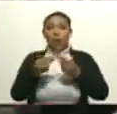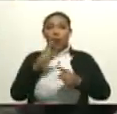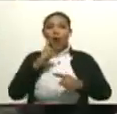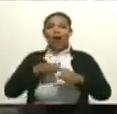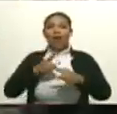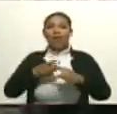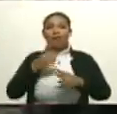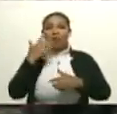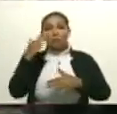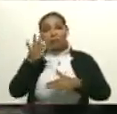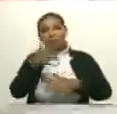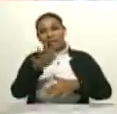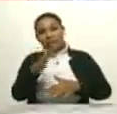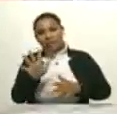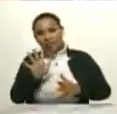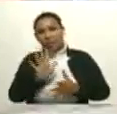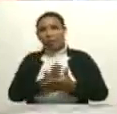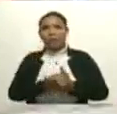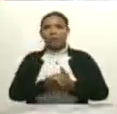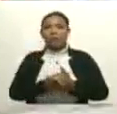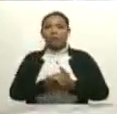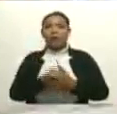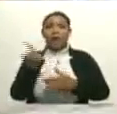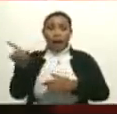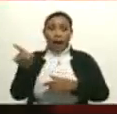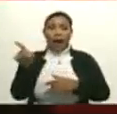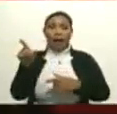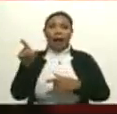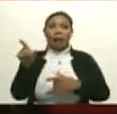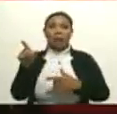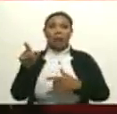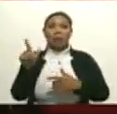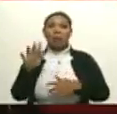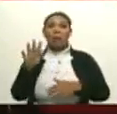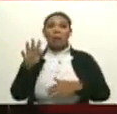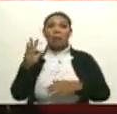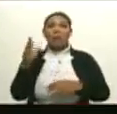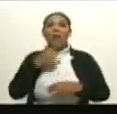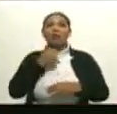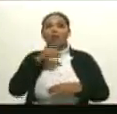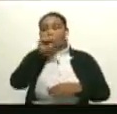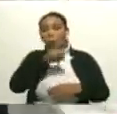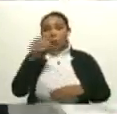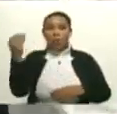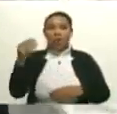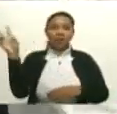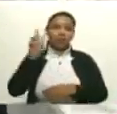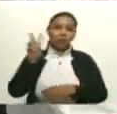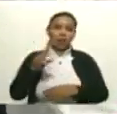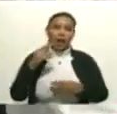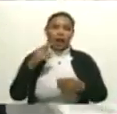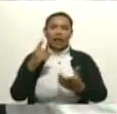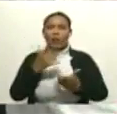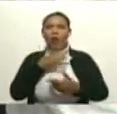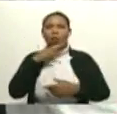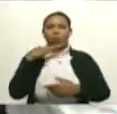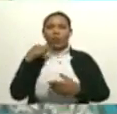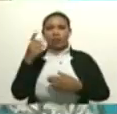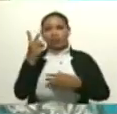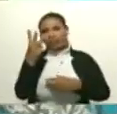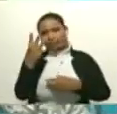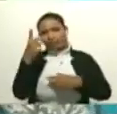venezolano que el dulce tres leches. Así que bueno, estamos muy contentos, estamos muy